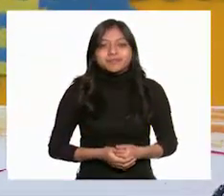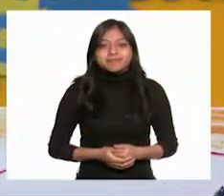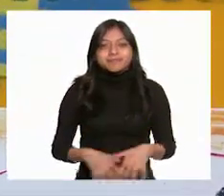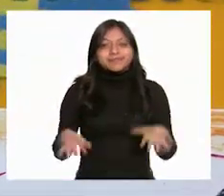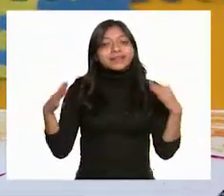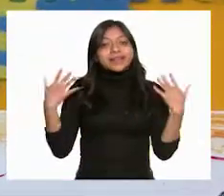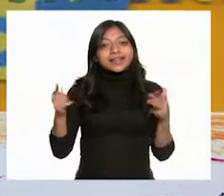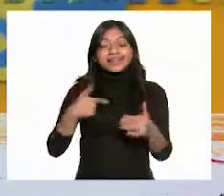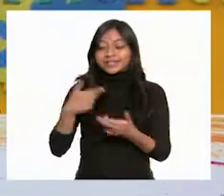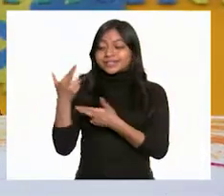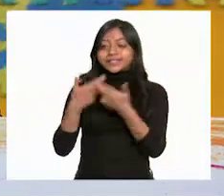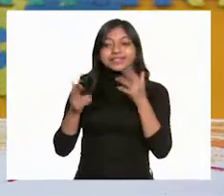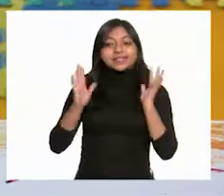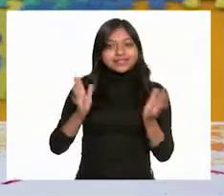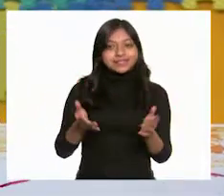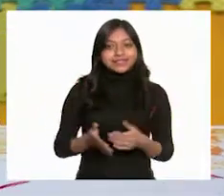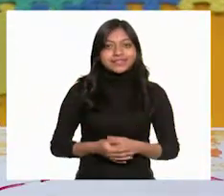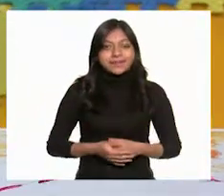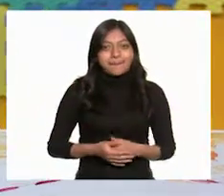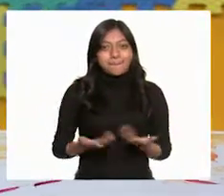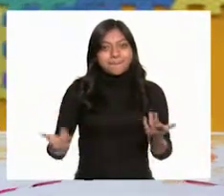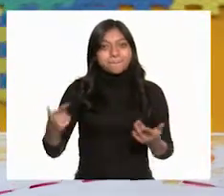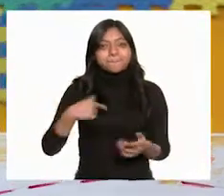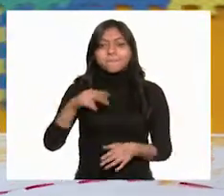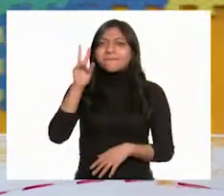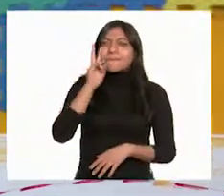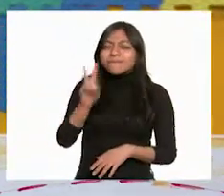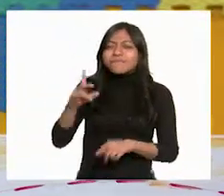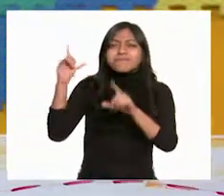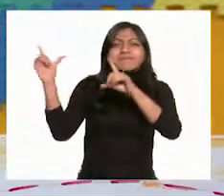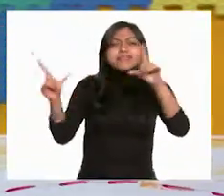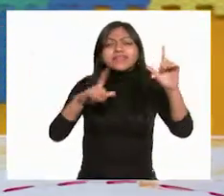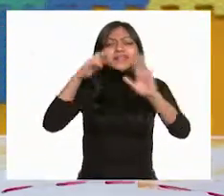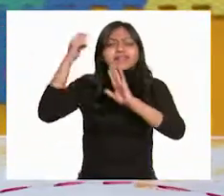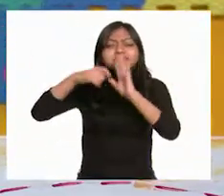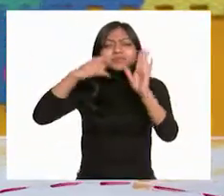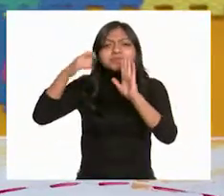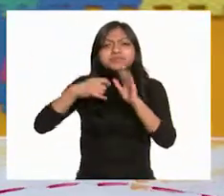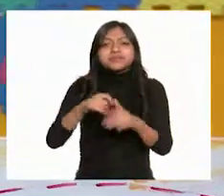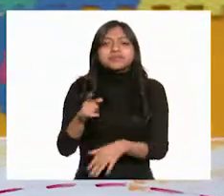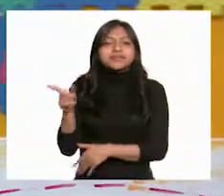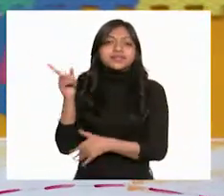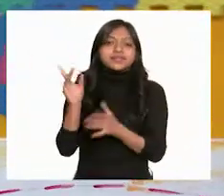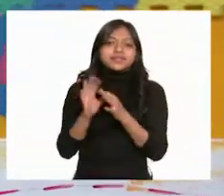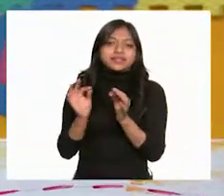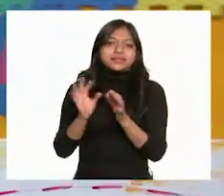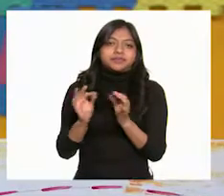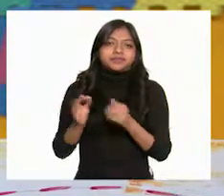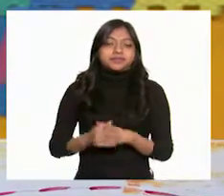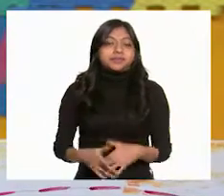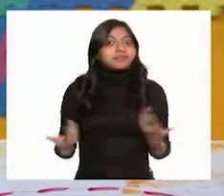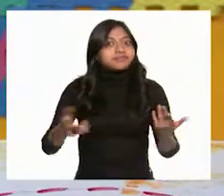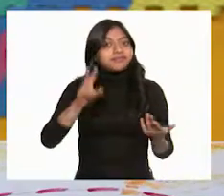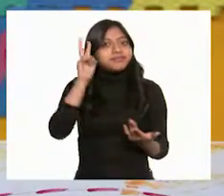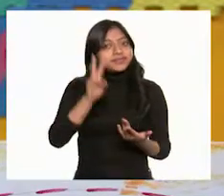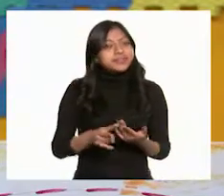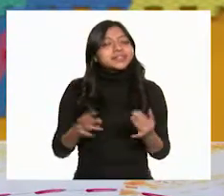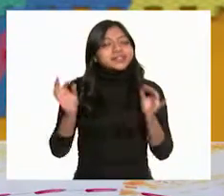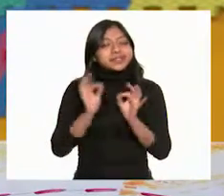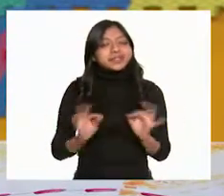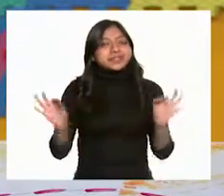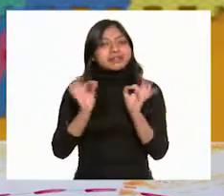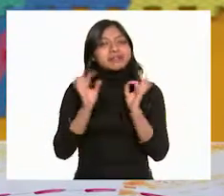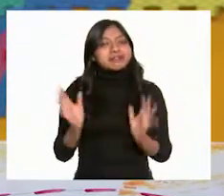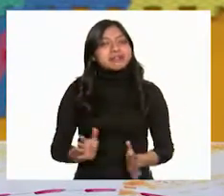Ya regresé maestra y alcancé a ver y a escuchar pues lo que decían me pareció increíble